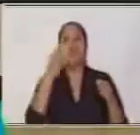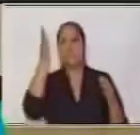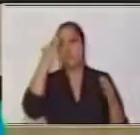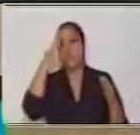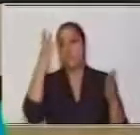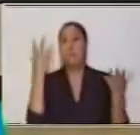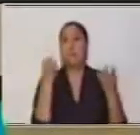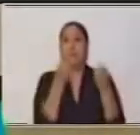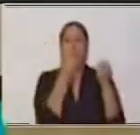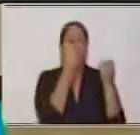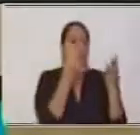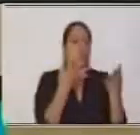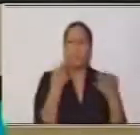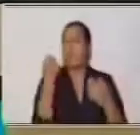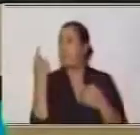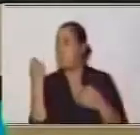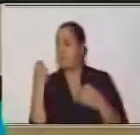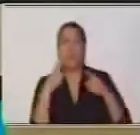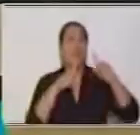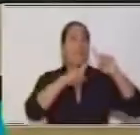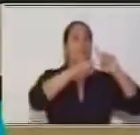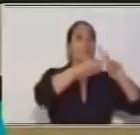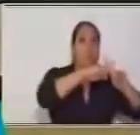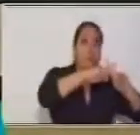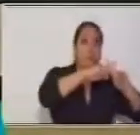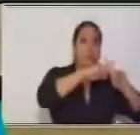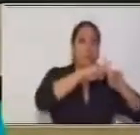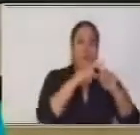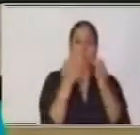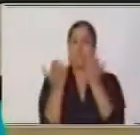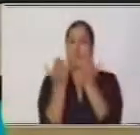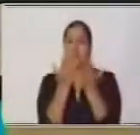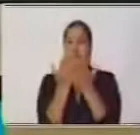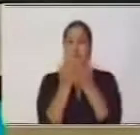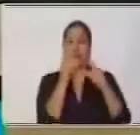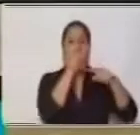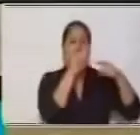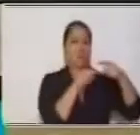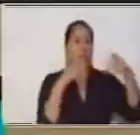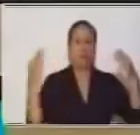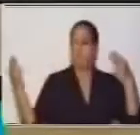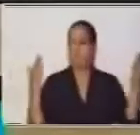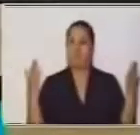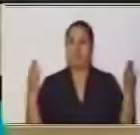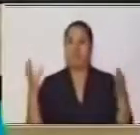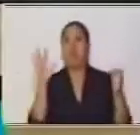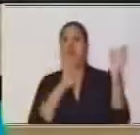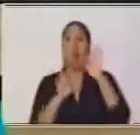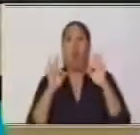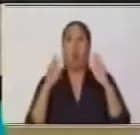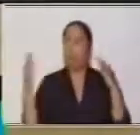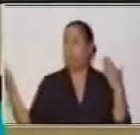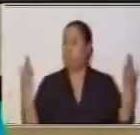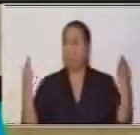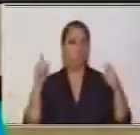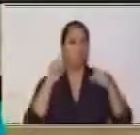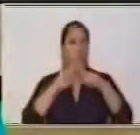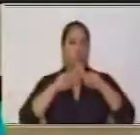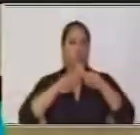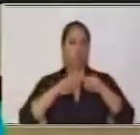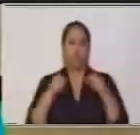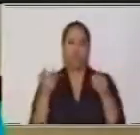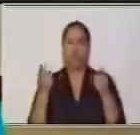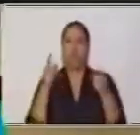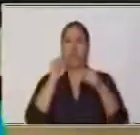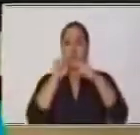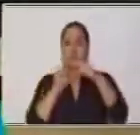falta en una proporción, multiplicamos medios y dividimos dentro extremos, o al contrario, multiplicamos extremos y dividimos dentro